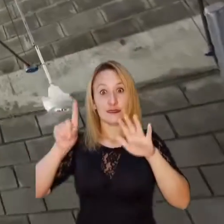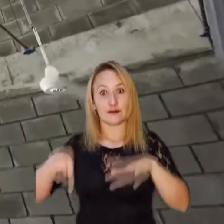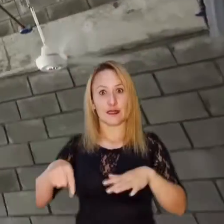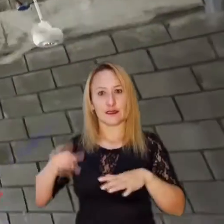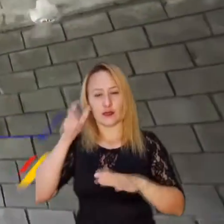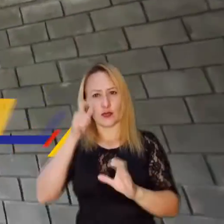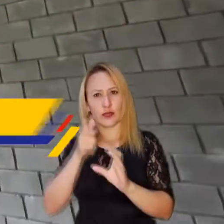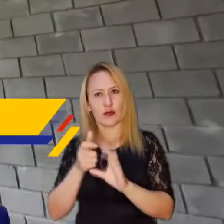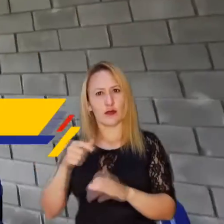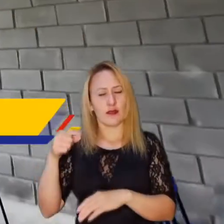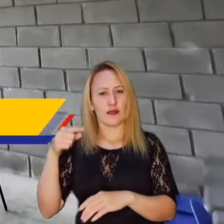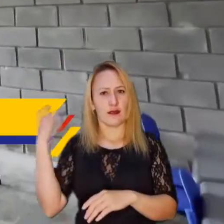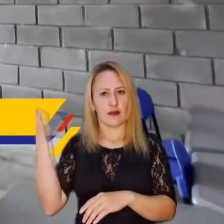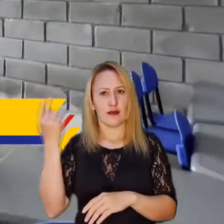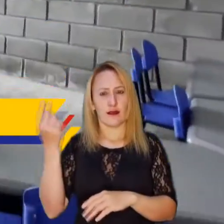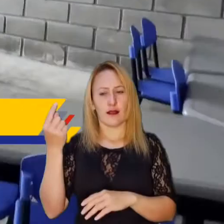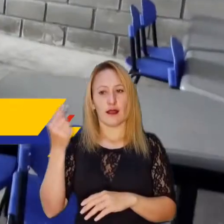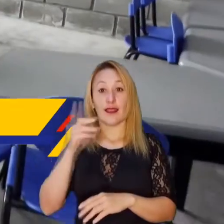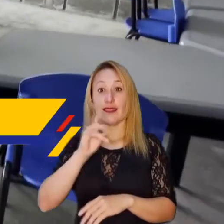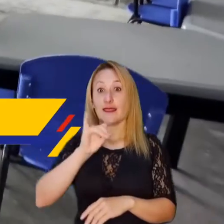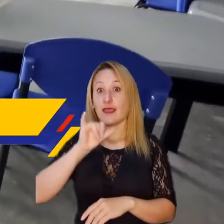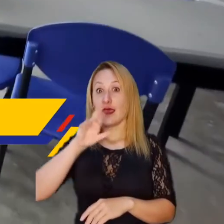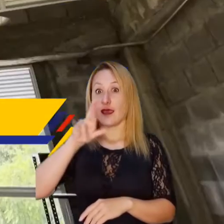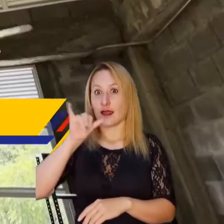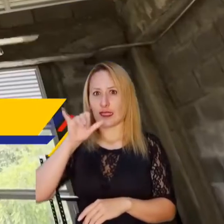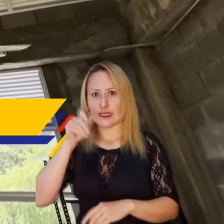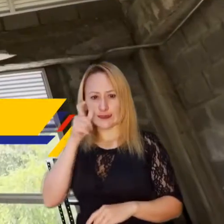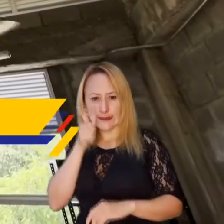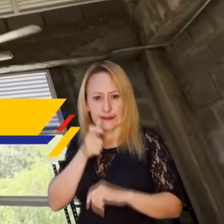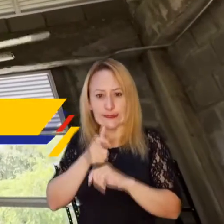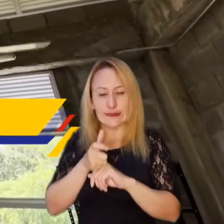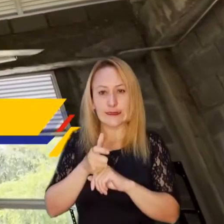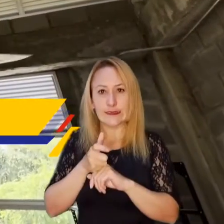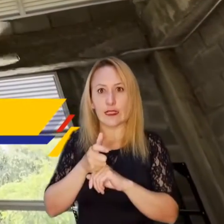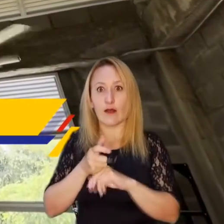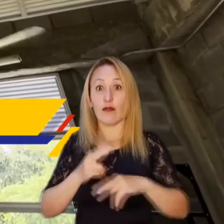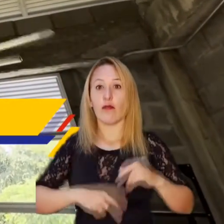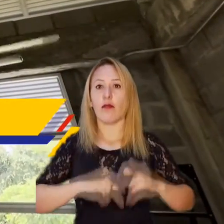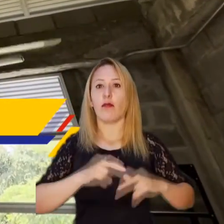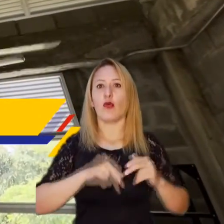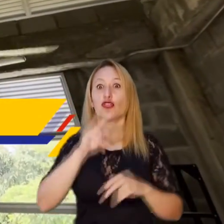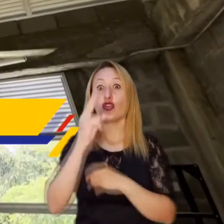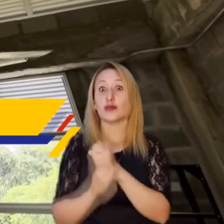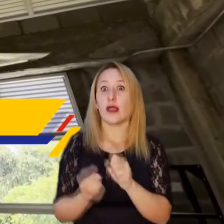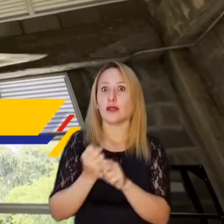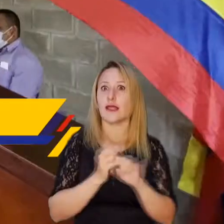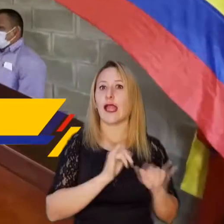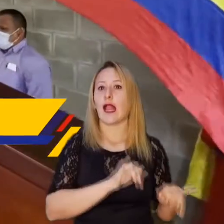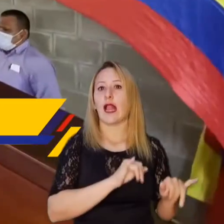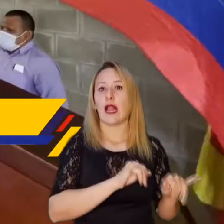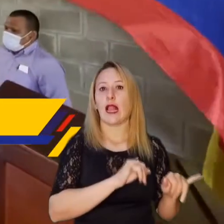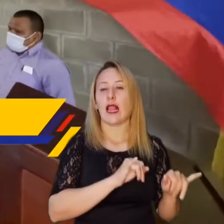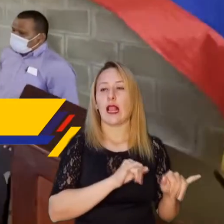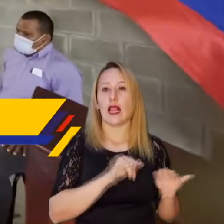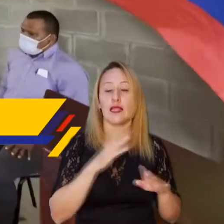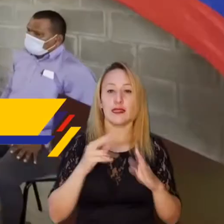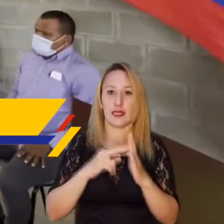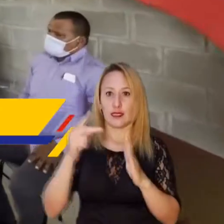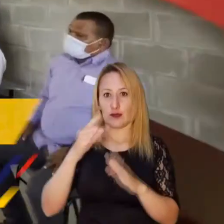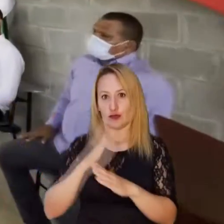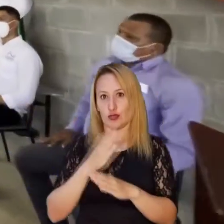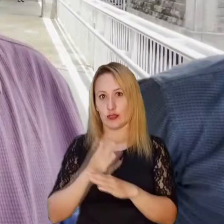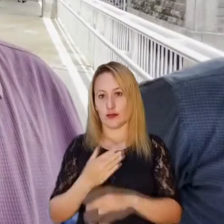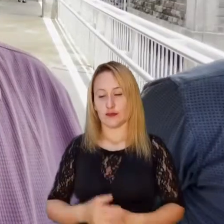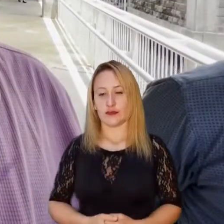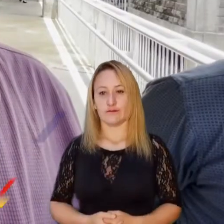Durante seis meses la Contraloría General, a través de la DIARI, le hizo seguimiento a esta obra que estuvo paralizada por dos años por problemas